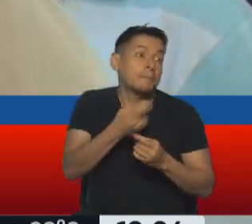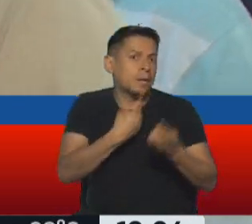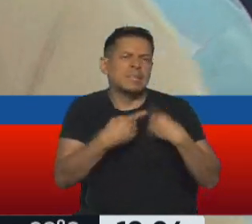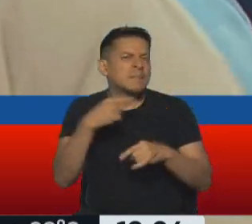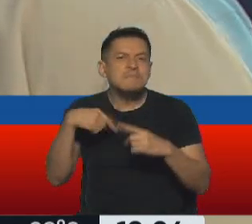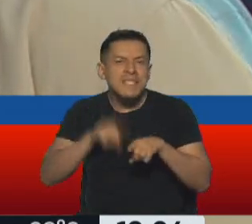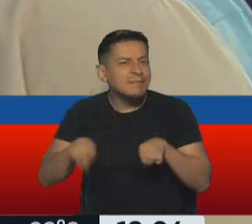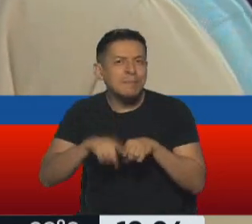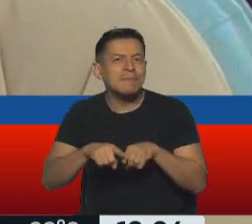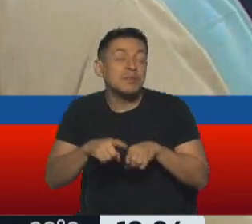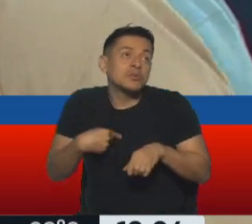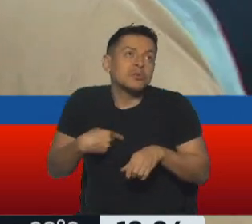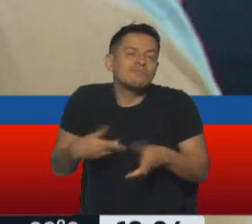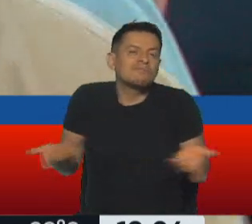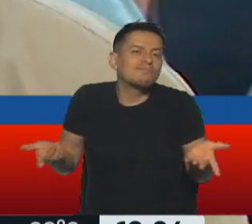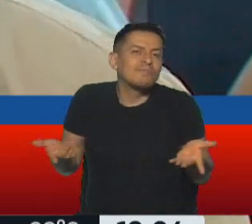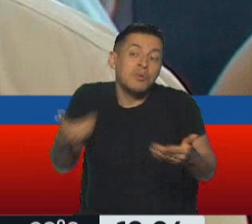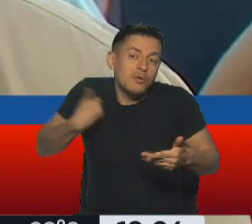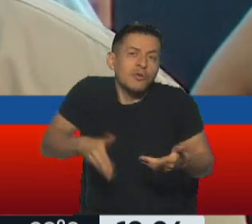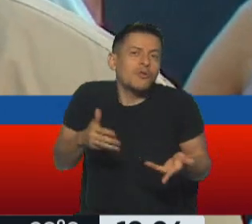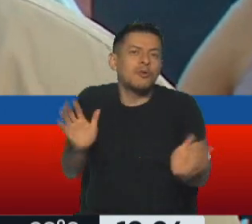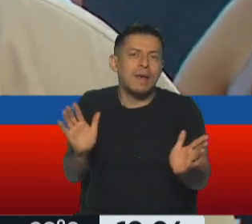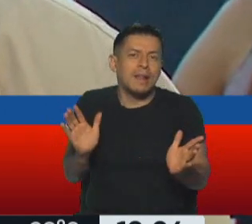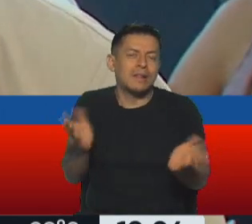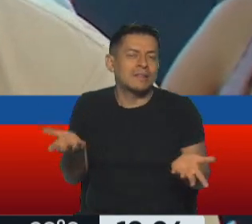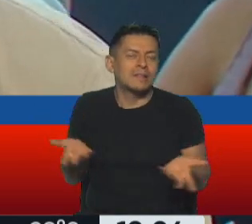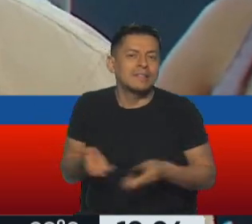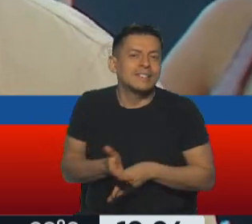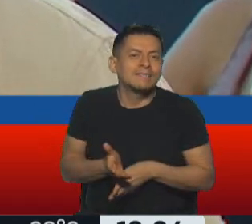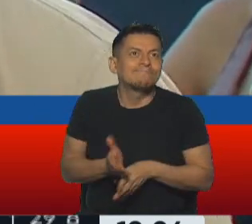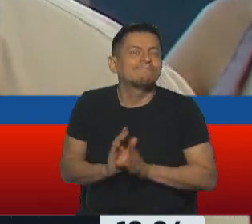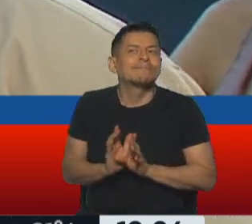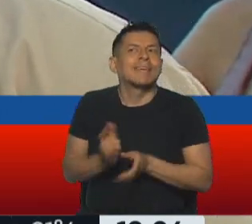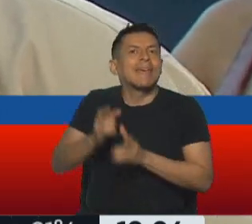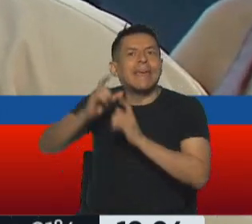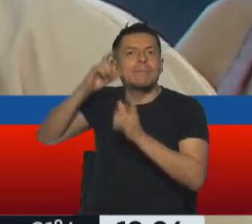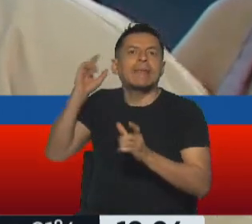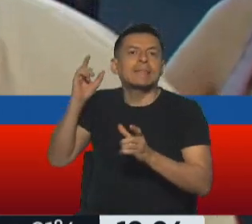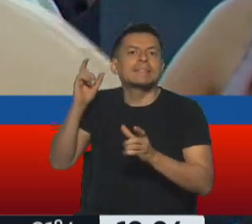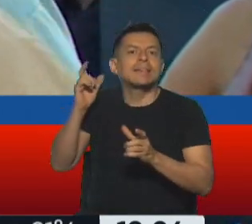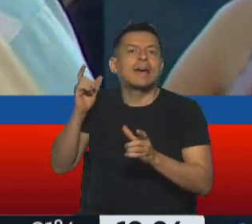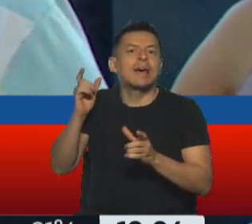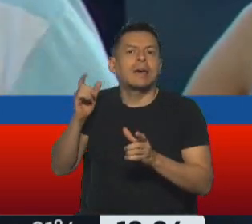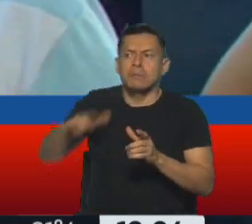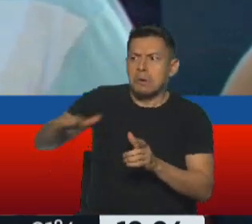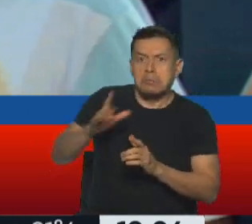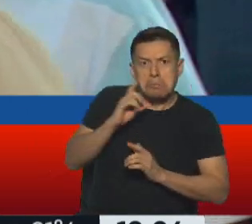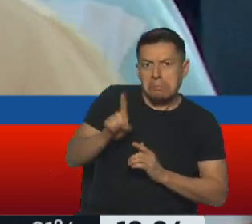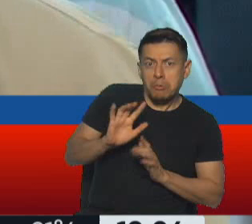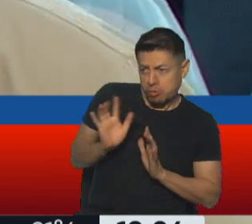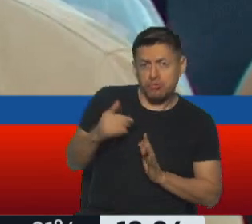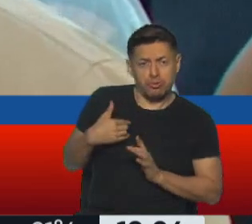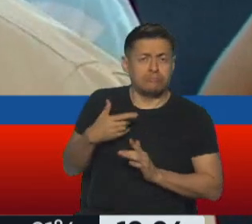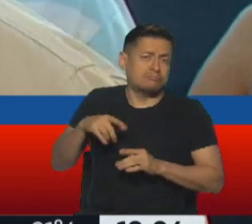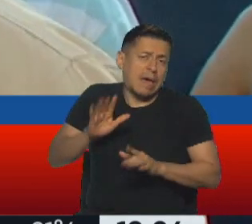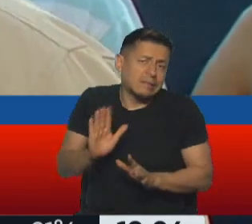vivo como cualquier persona normal, o sea, no tengo experiencias, viste, de encontrarme con un mundo desconocido. Yo las compro, las hago